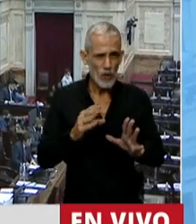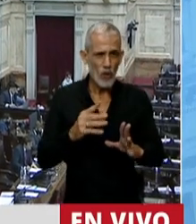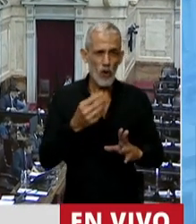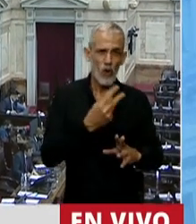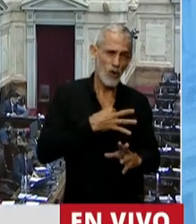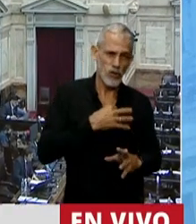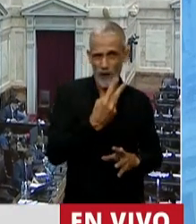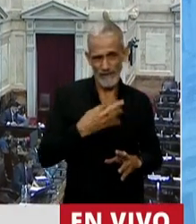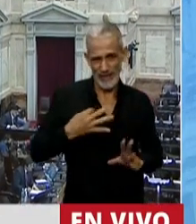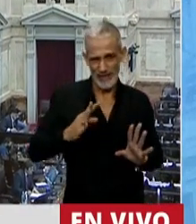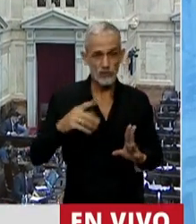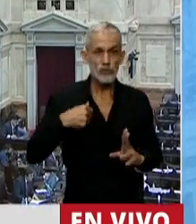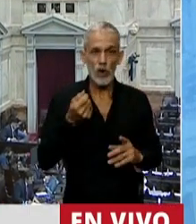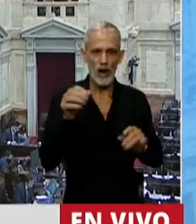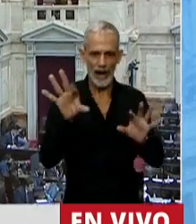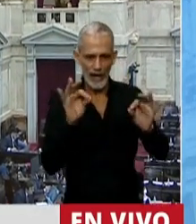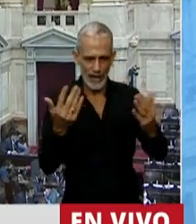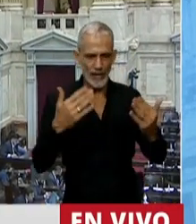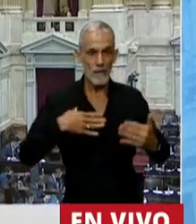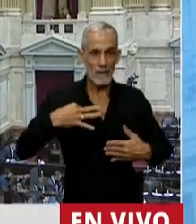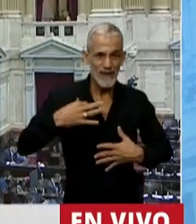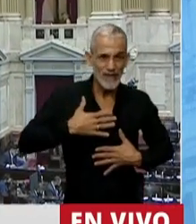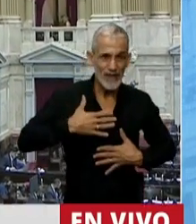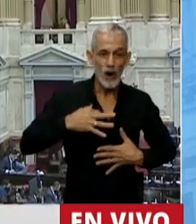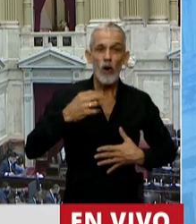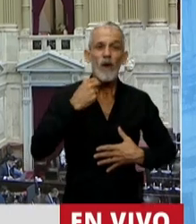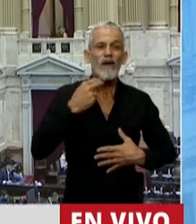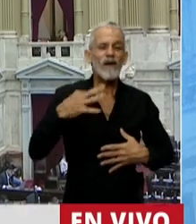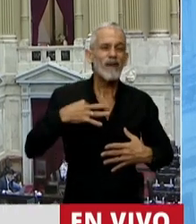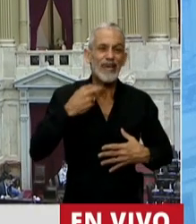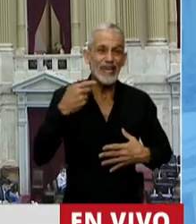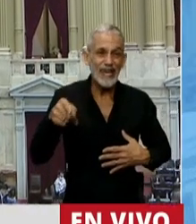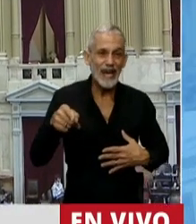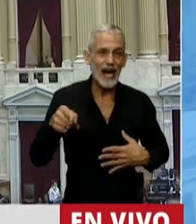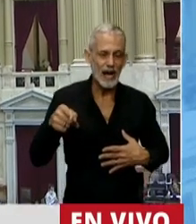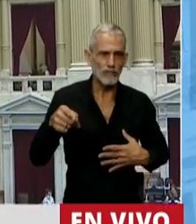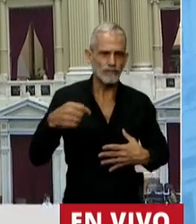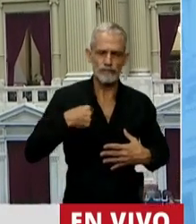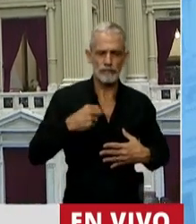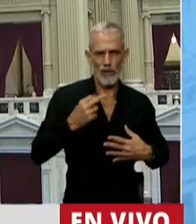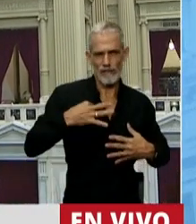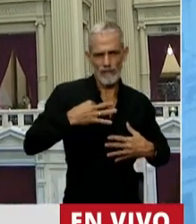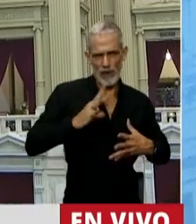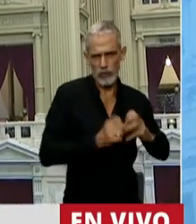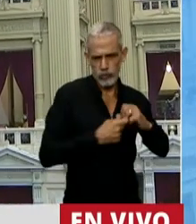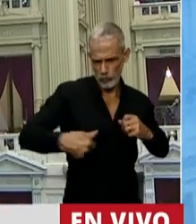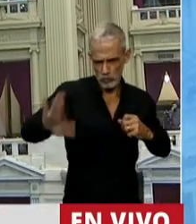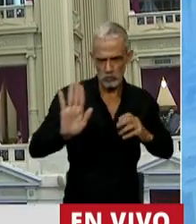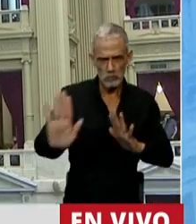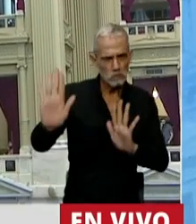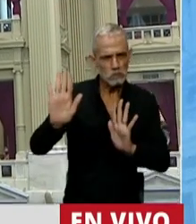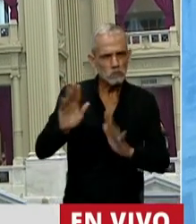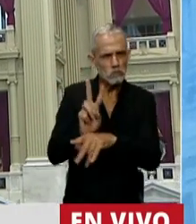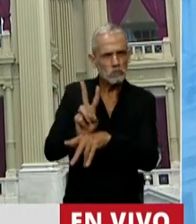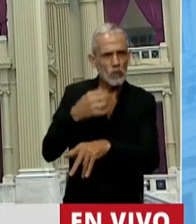vidas. Pero si tengo que elegir entre mi vida y la vida de mi hija, dejo mi vida. Y ahí sí, yo siento que